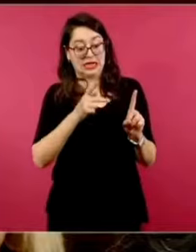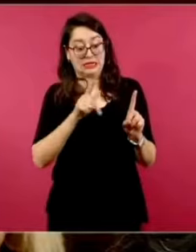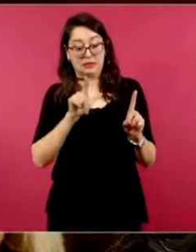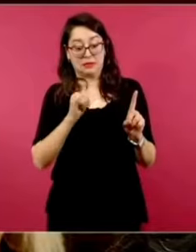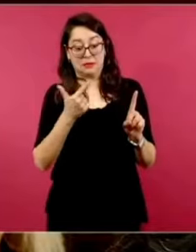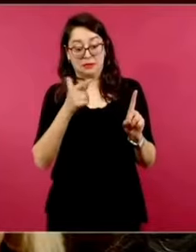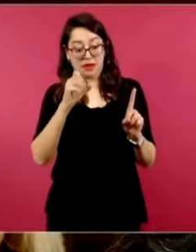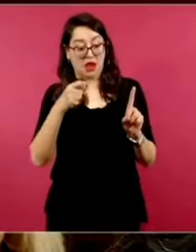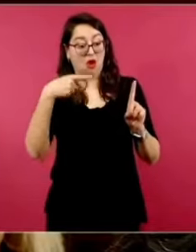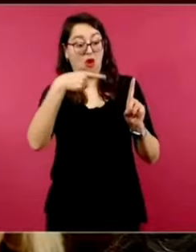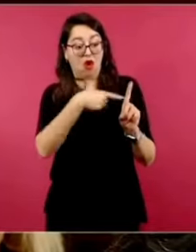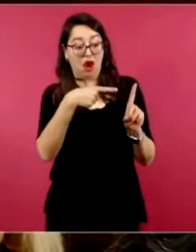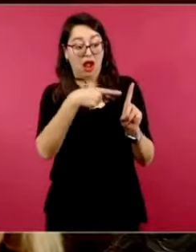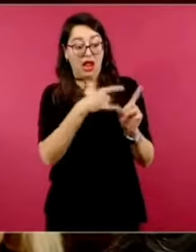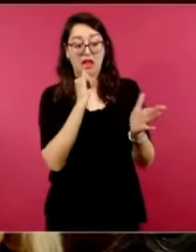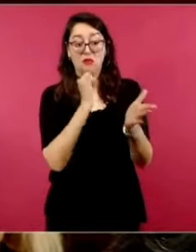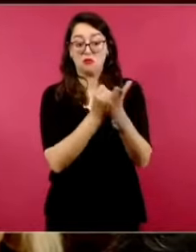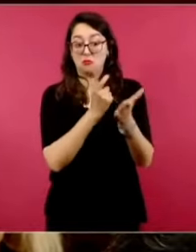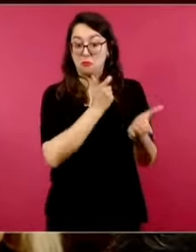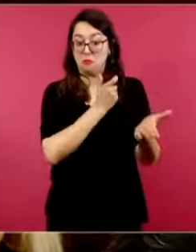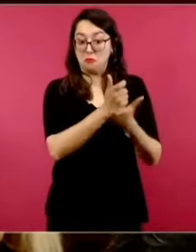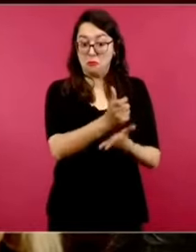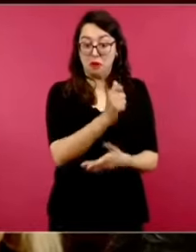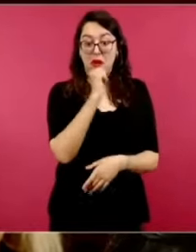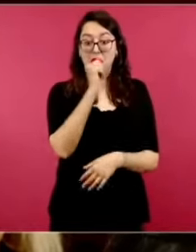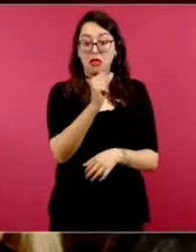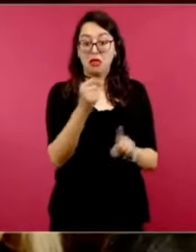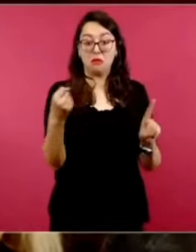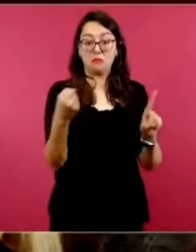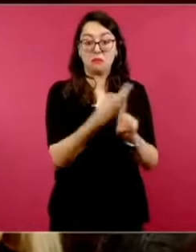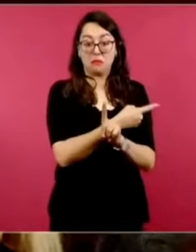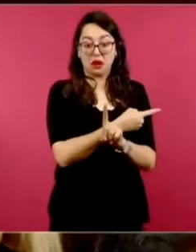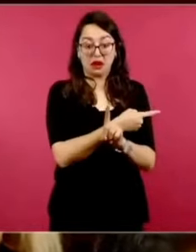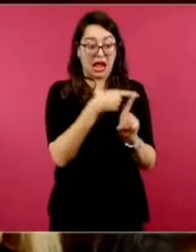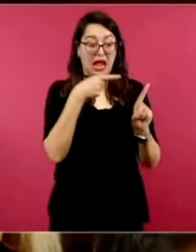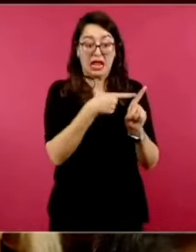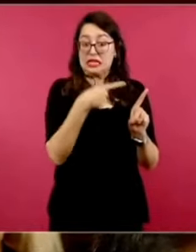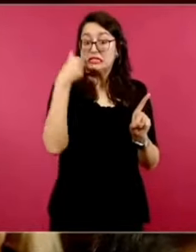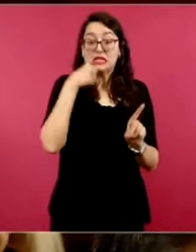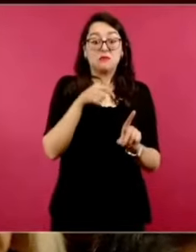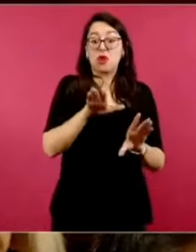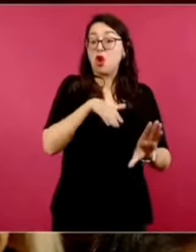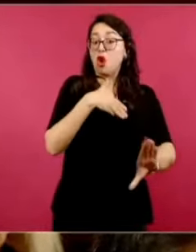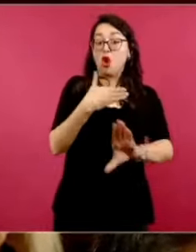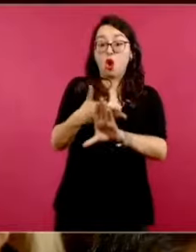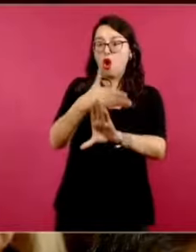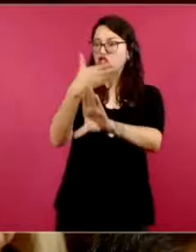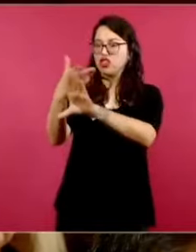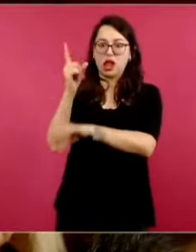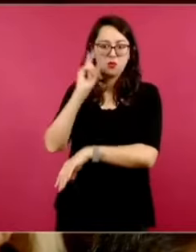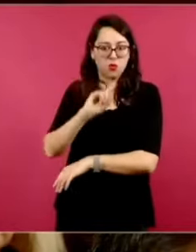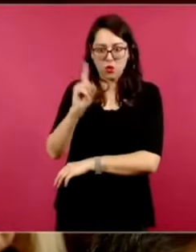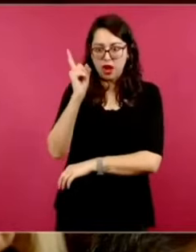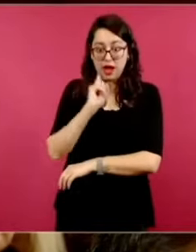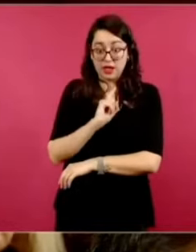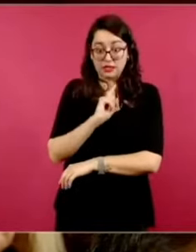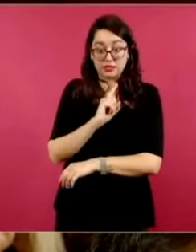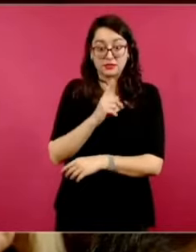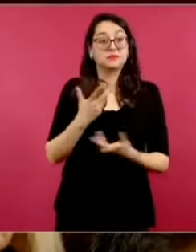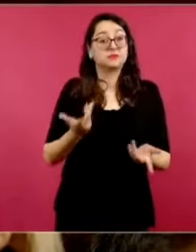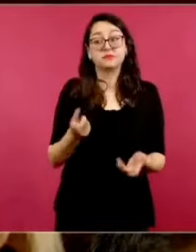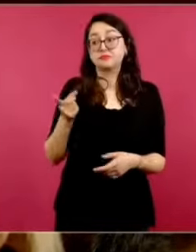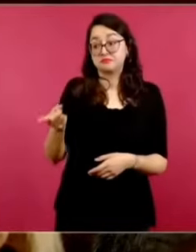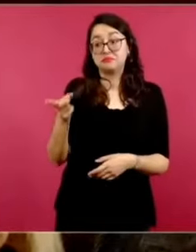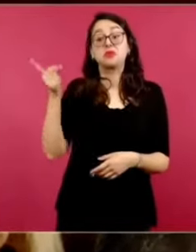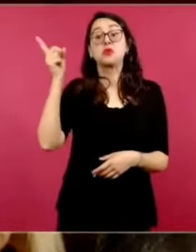groseramente. Aquí me parece a mí que le pone un ejemplo a una mujer del pago de impuestos y una mujer,